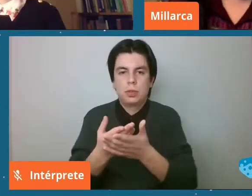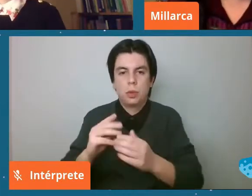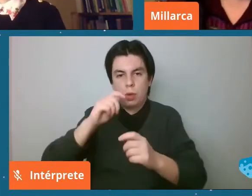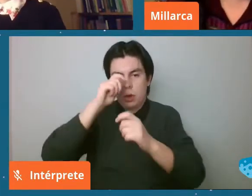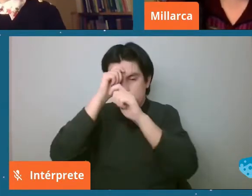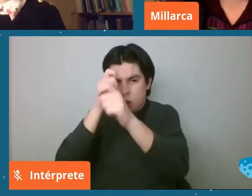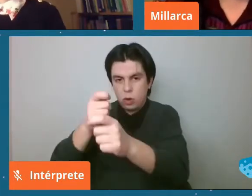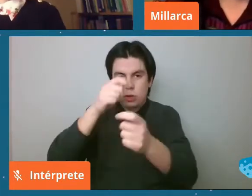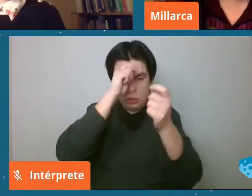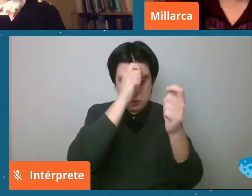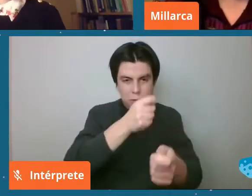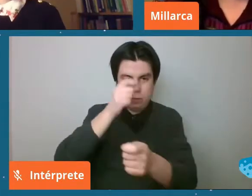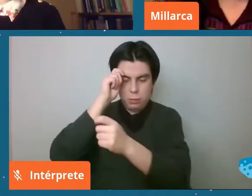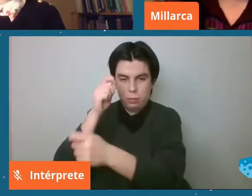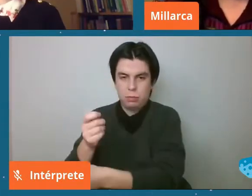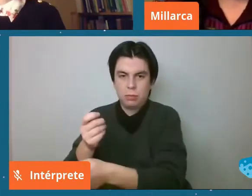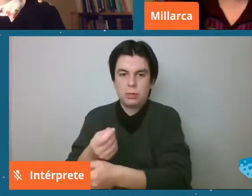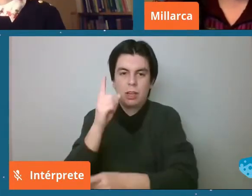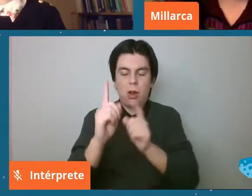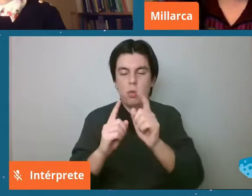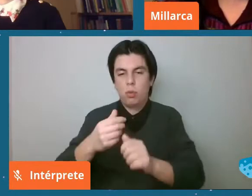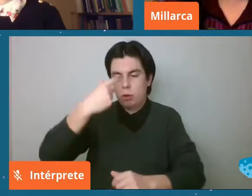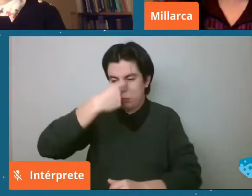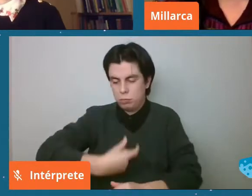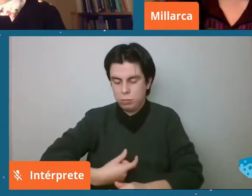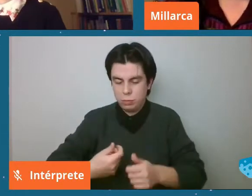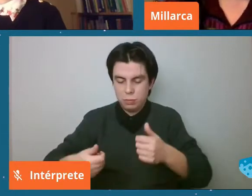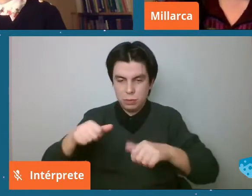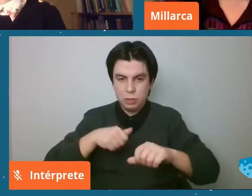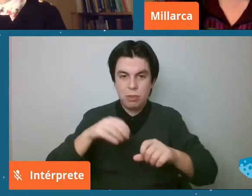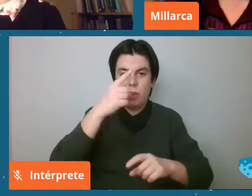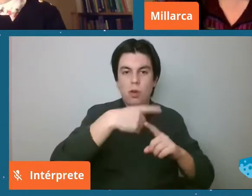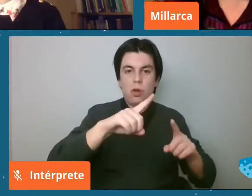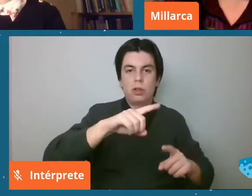reconocimiento a algunos científicos o personalidad